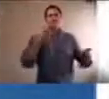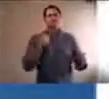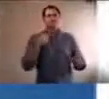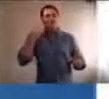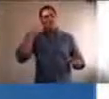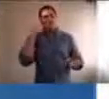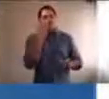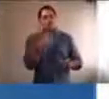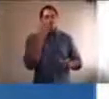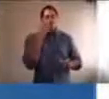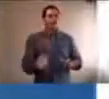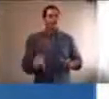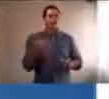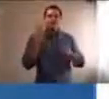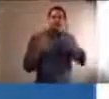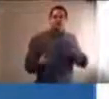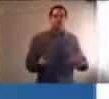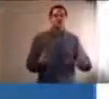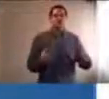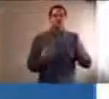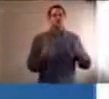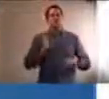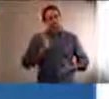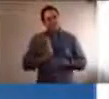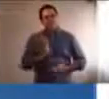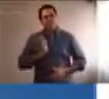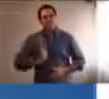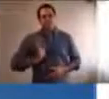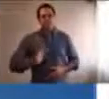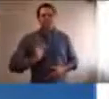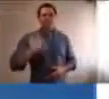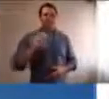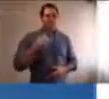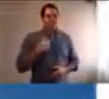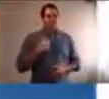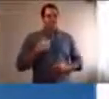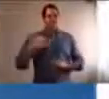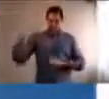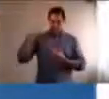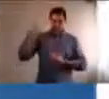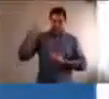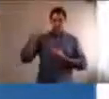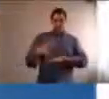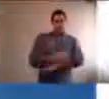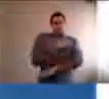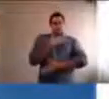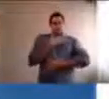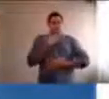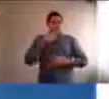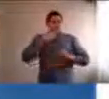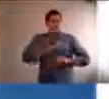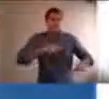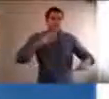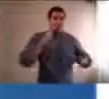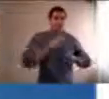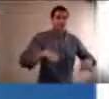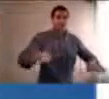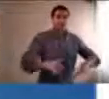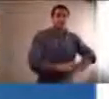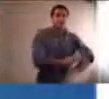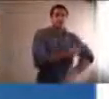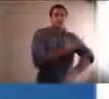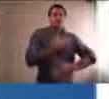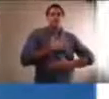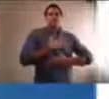tenemos que seguir alfabetizándonos como adultos y alfabetizando a los chicos desde sus emociones, porque eso es lo que les va a generar